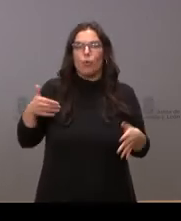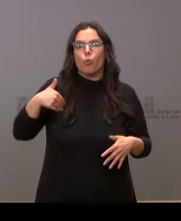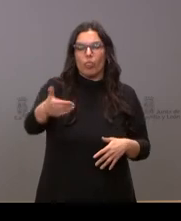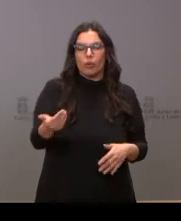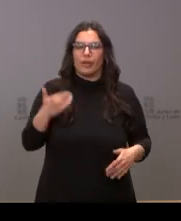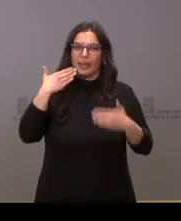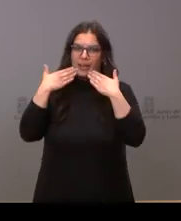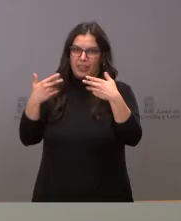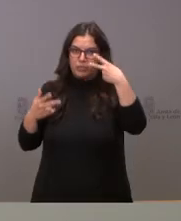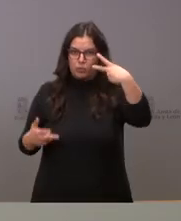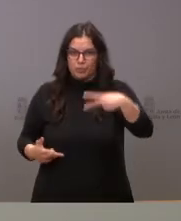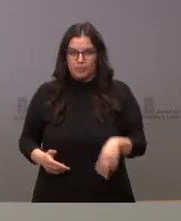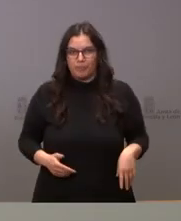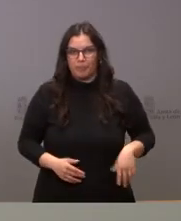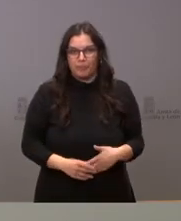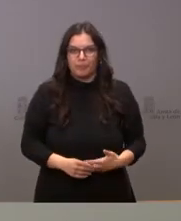Gracias